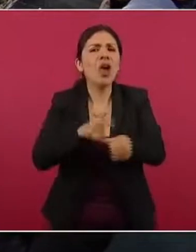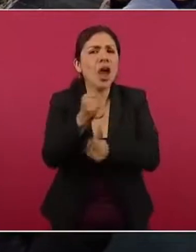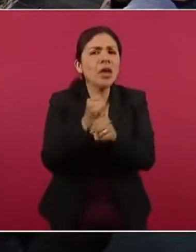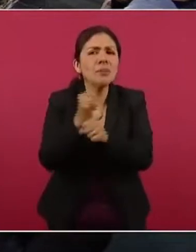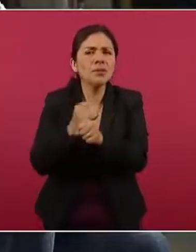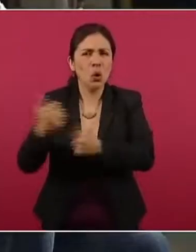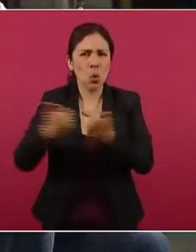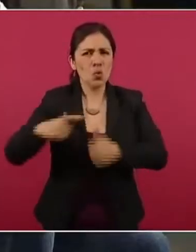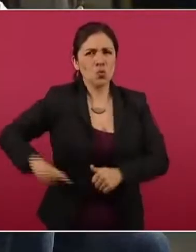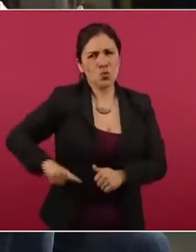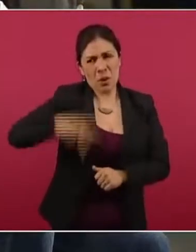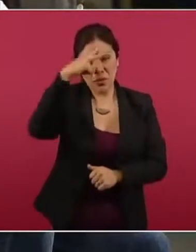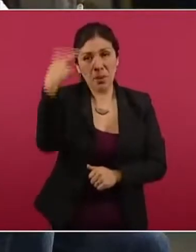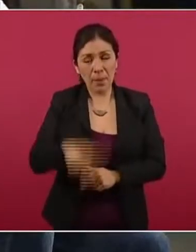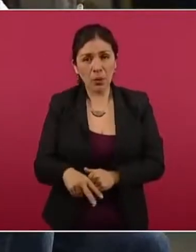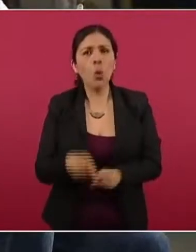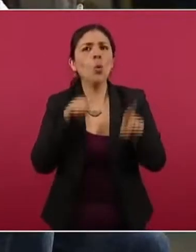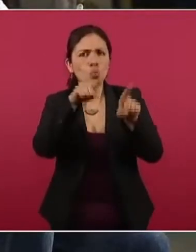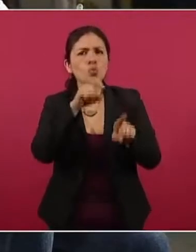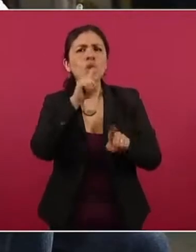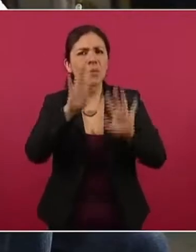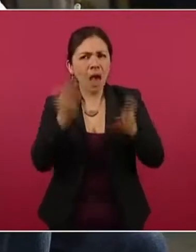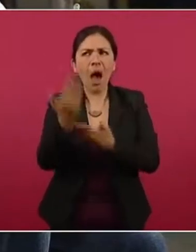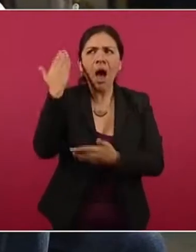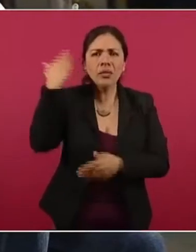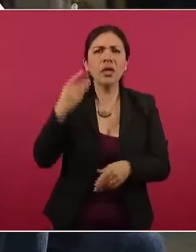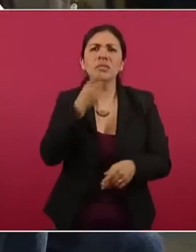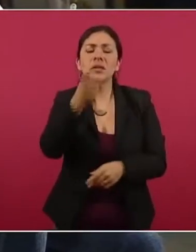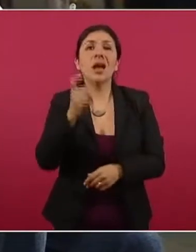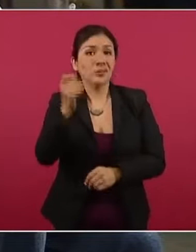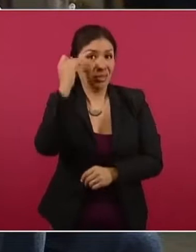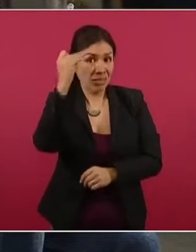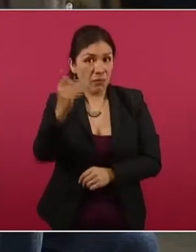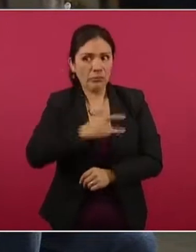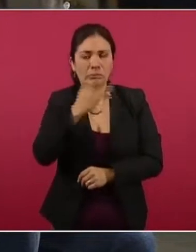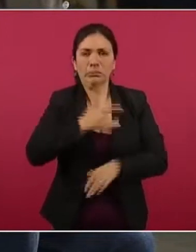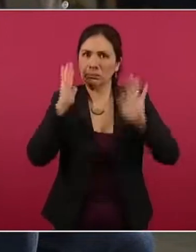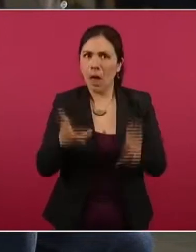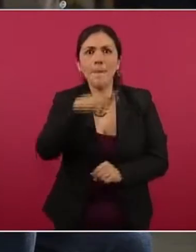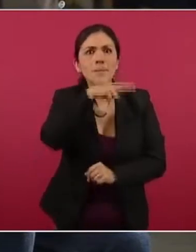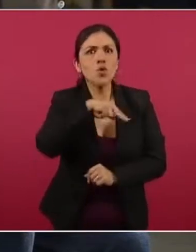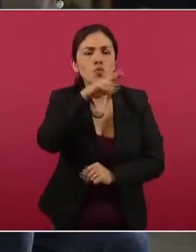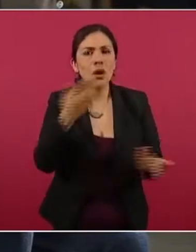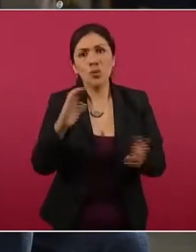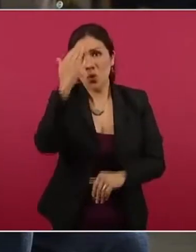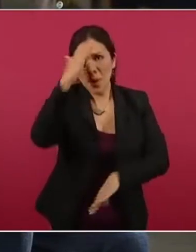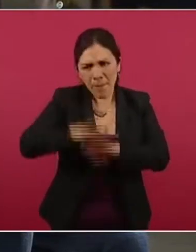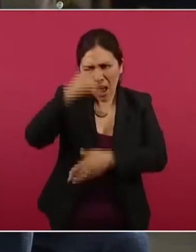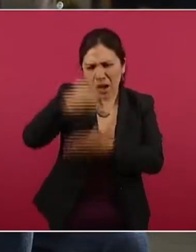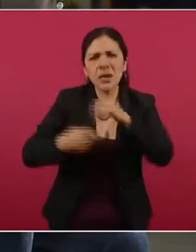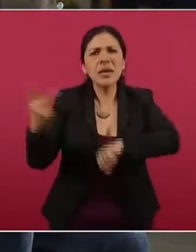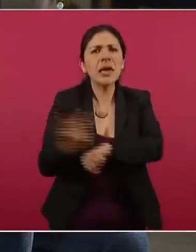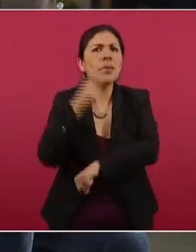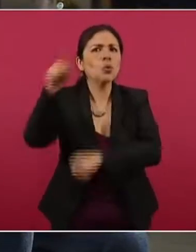El presidente Andrés Manuel López Obrador rechazó que esté estancada la investigación de la desaparición de los 43 normalistas de Yotzinapa, lo cual